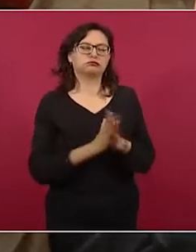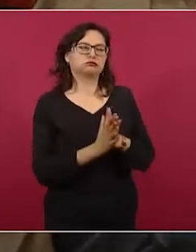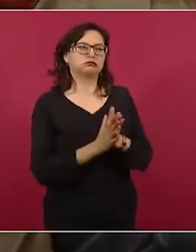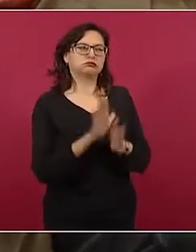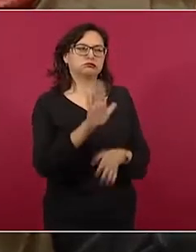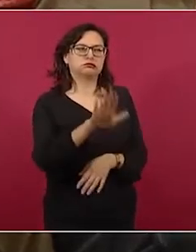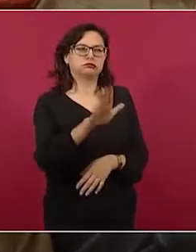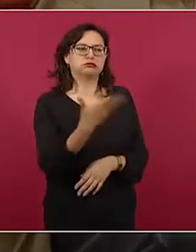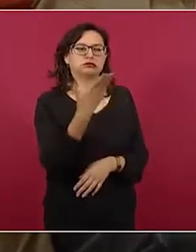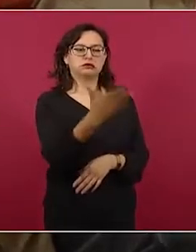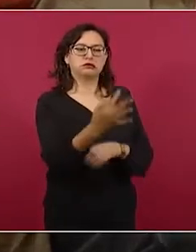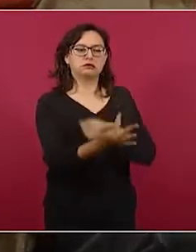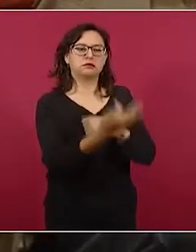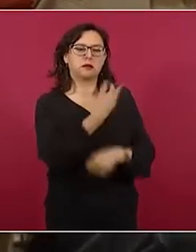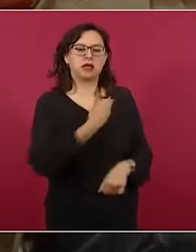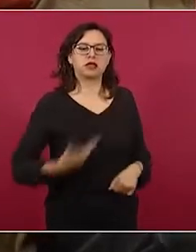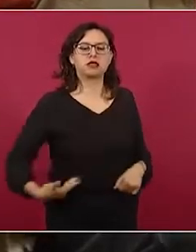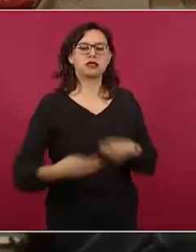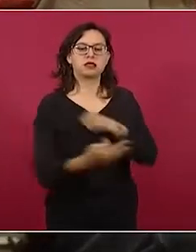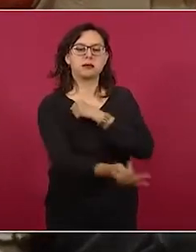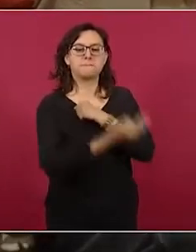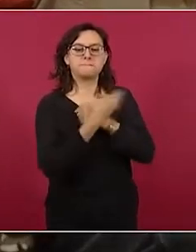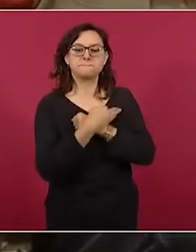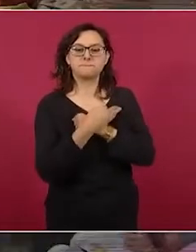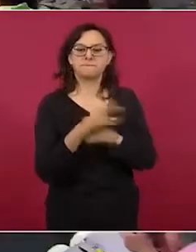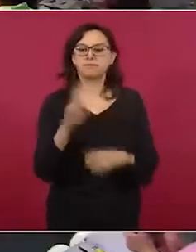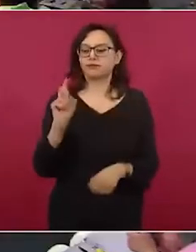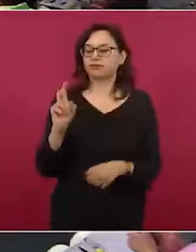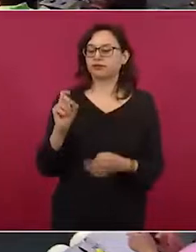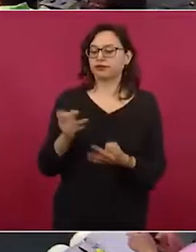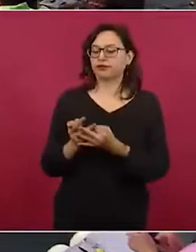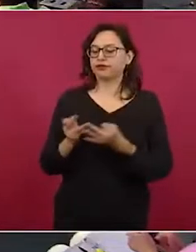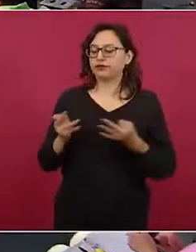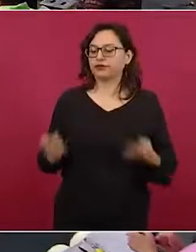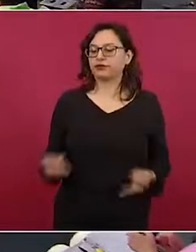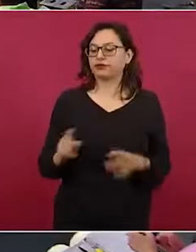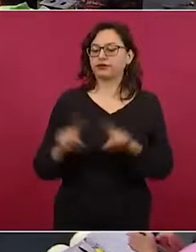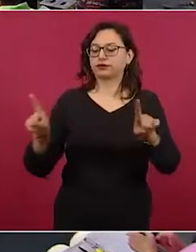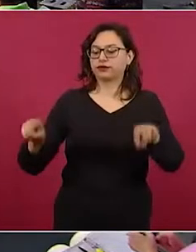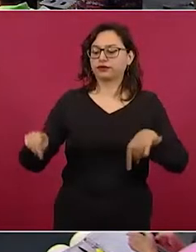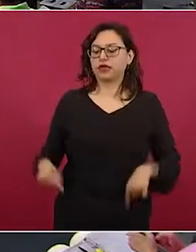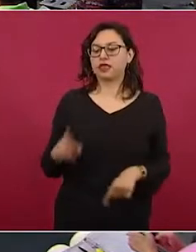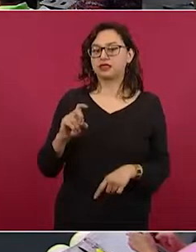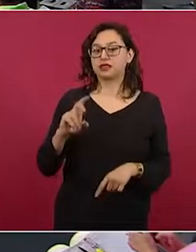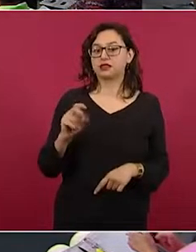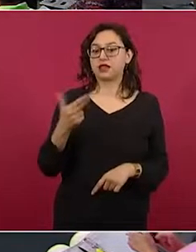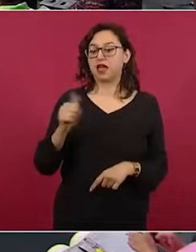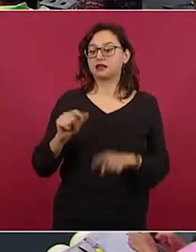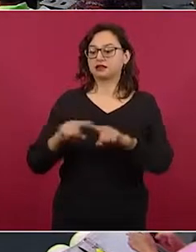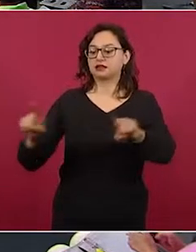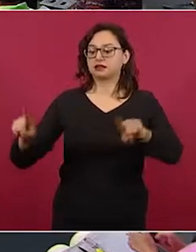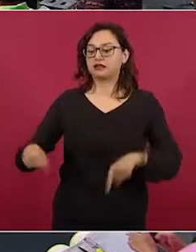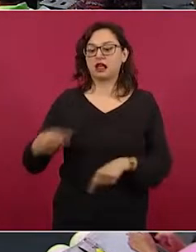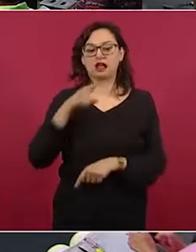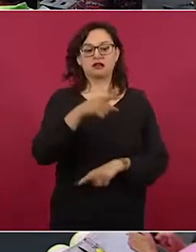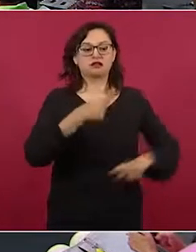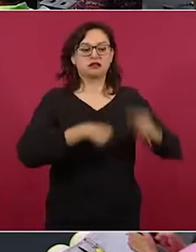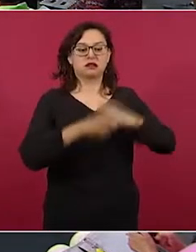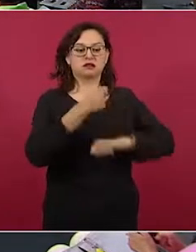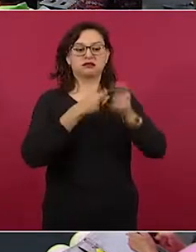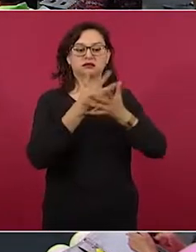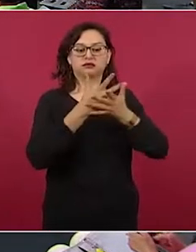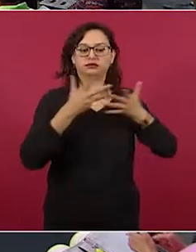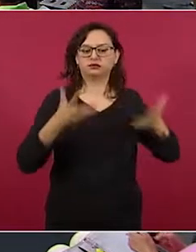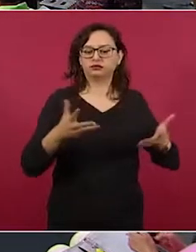un desalojo ahí de unas, si no más recuerdo, son 30 hectáreas, que está este centro comercial queriéndoles quitar, son